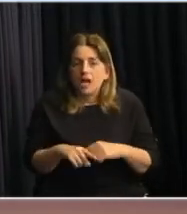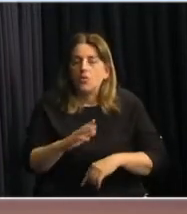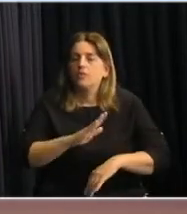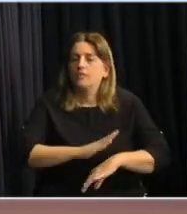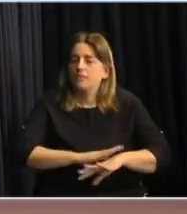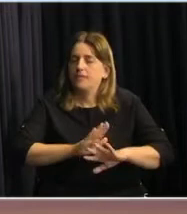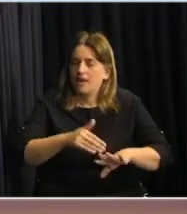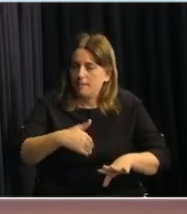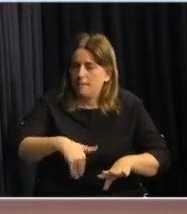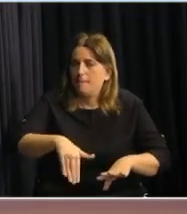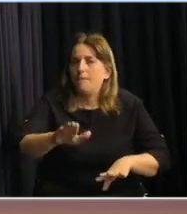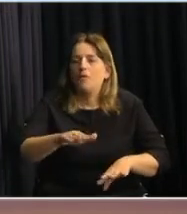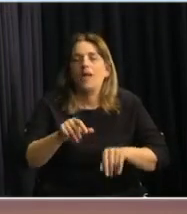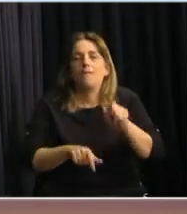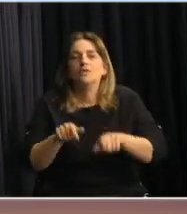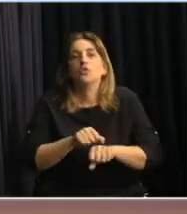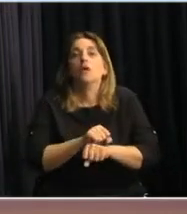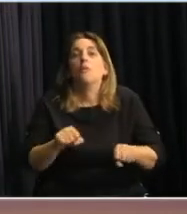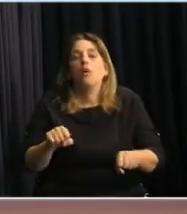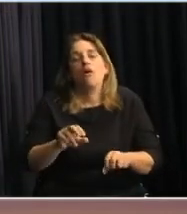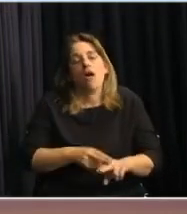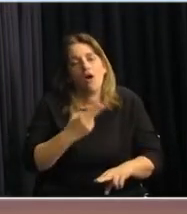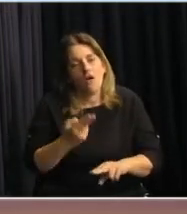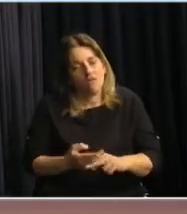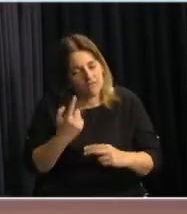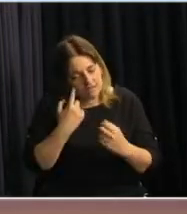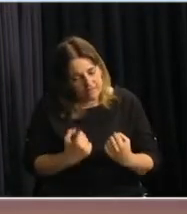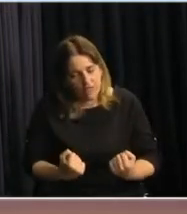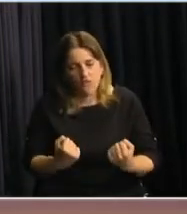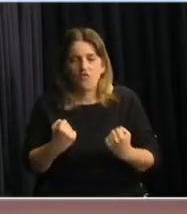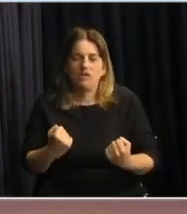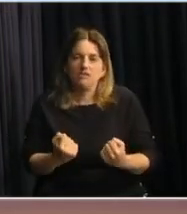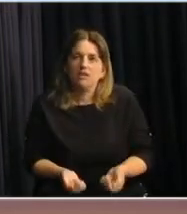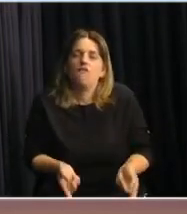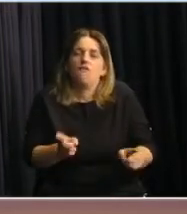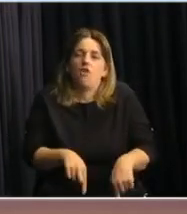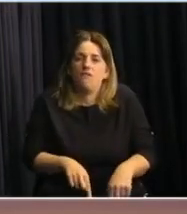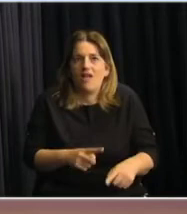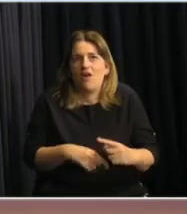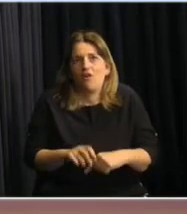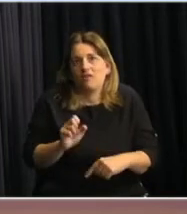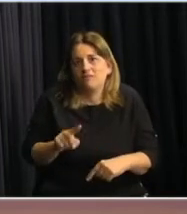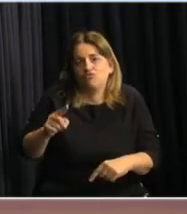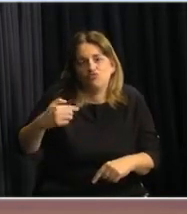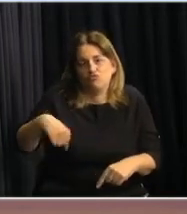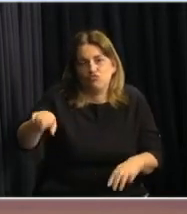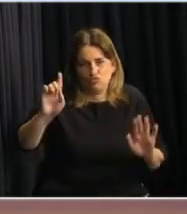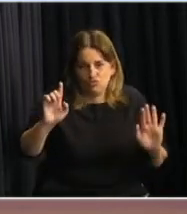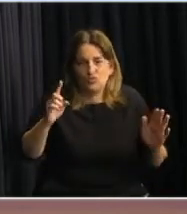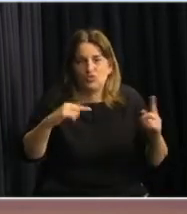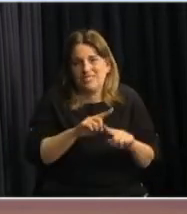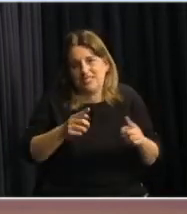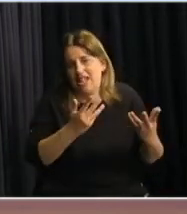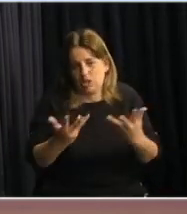las personas puedan estar más fortalecidas y andar por sí mismas. Lo que también está claro